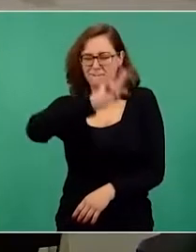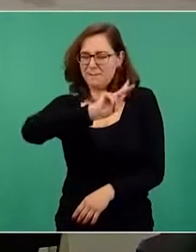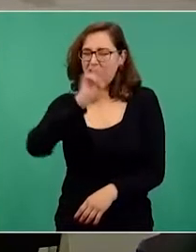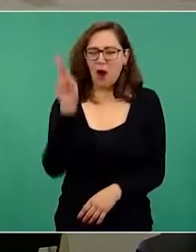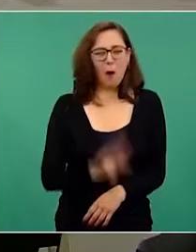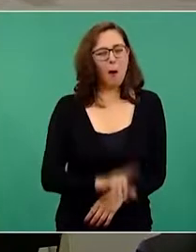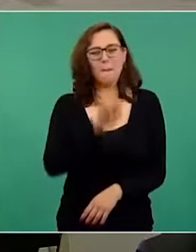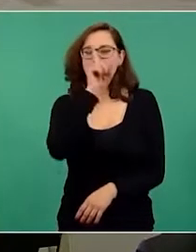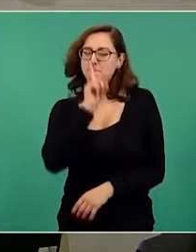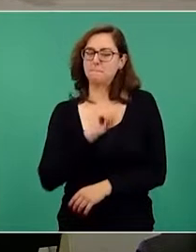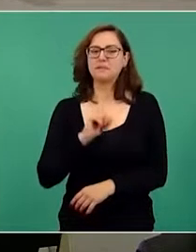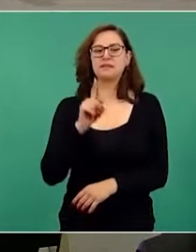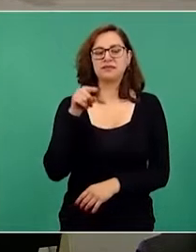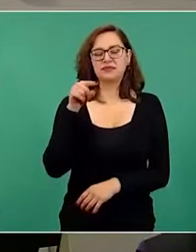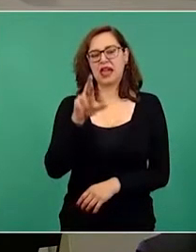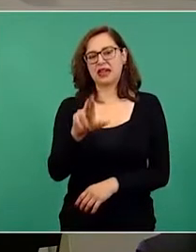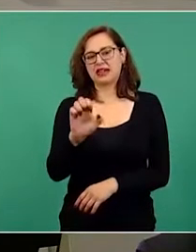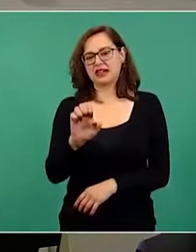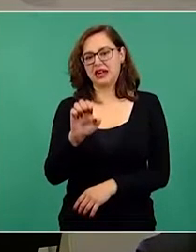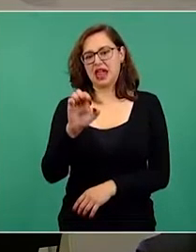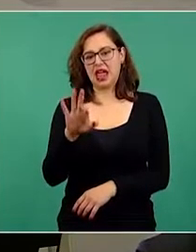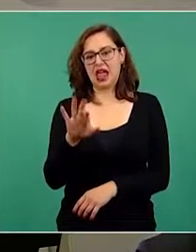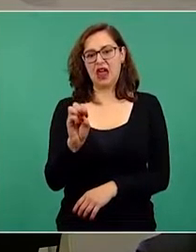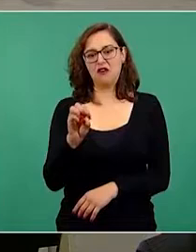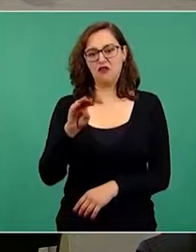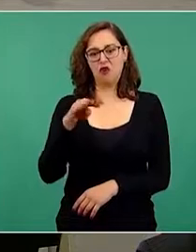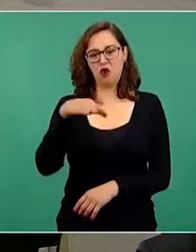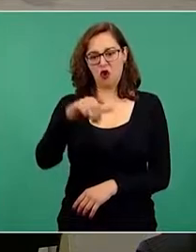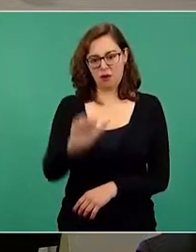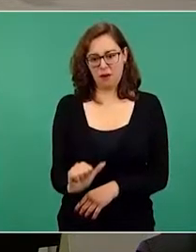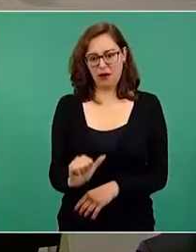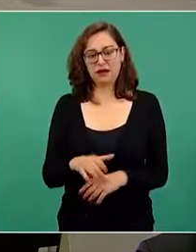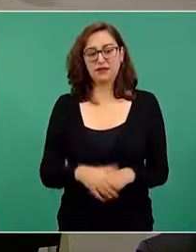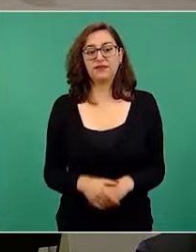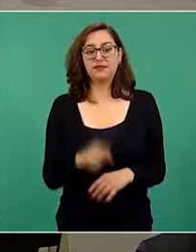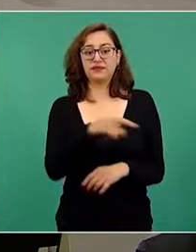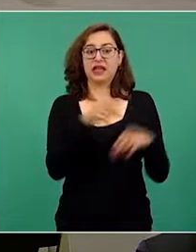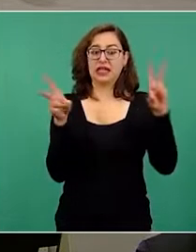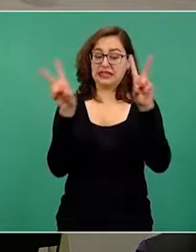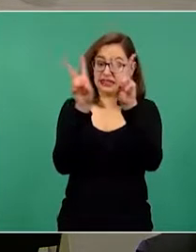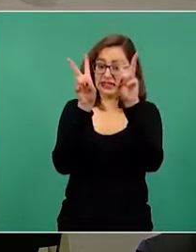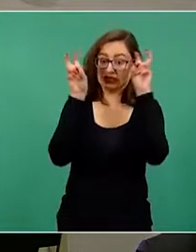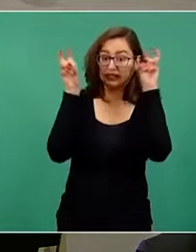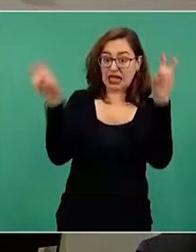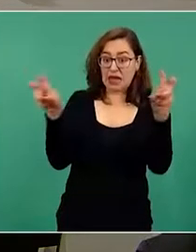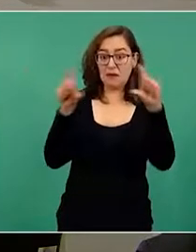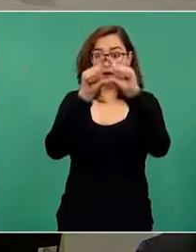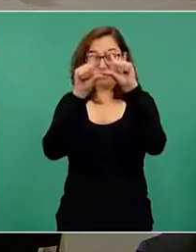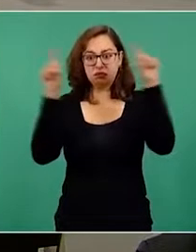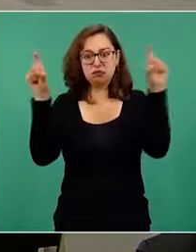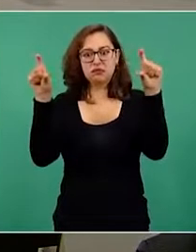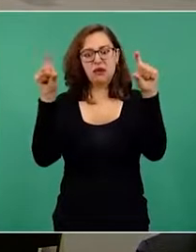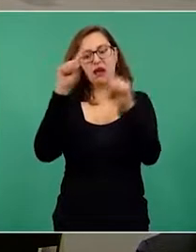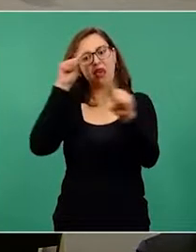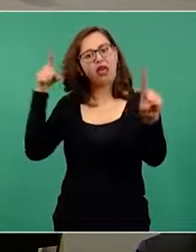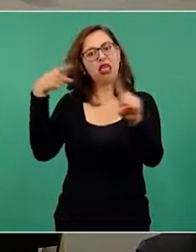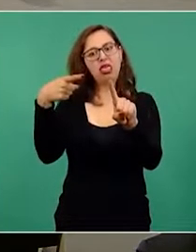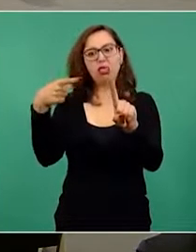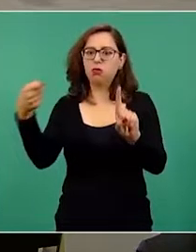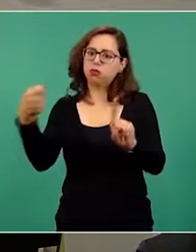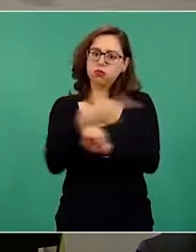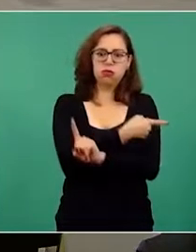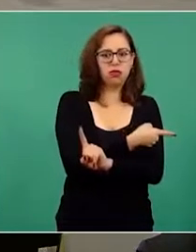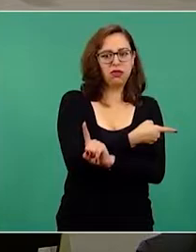propuesta del gobierno federal para desinformar. Usa los titulares de las notas para cambiar la idea de la información.